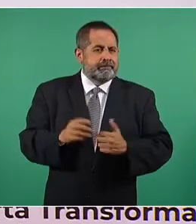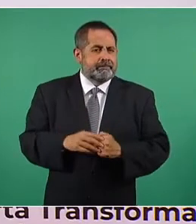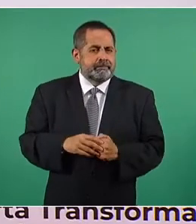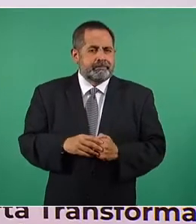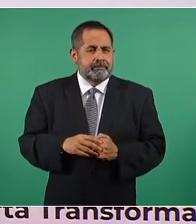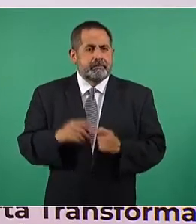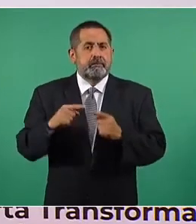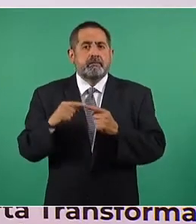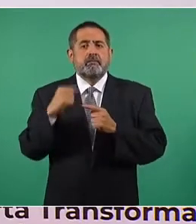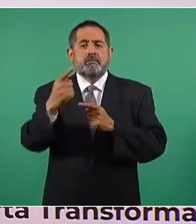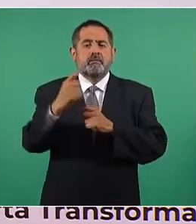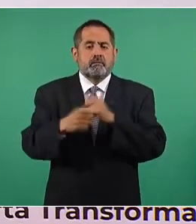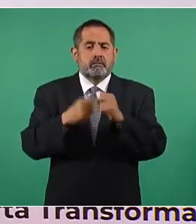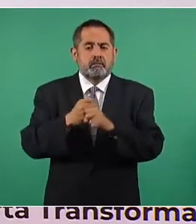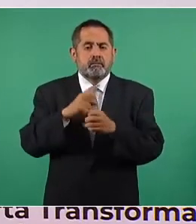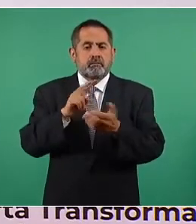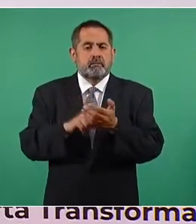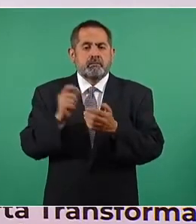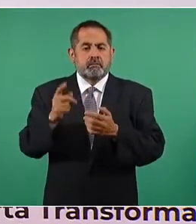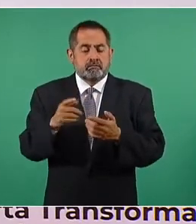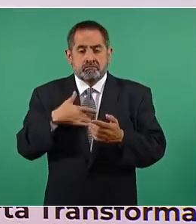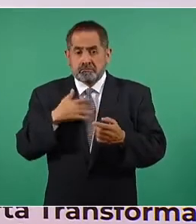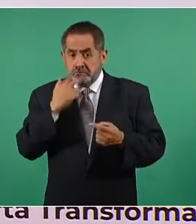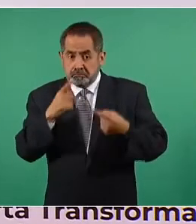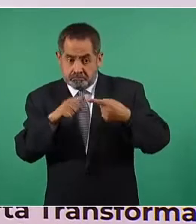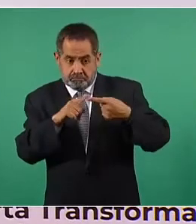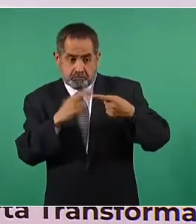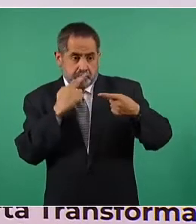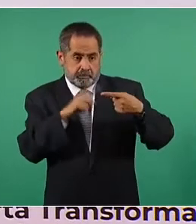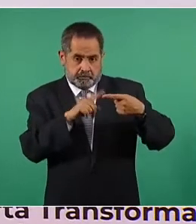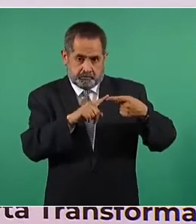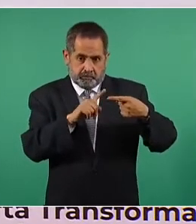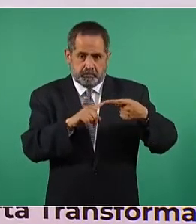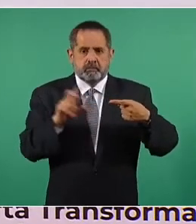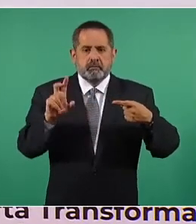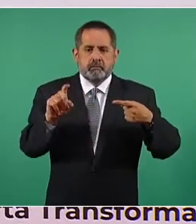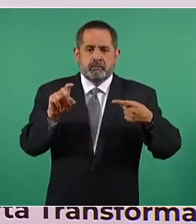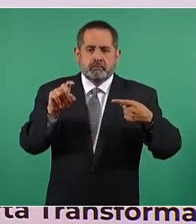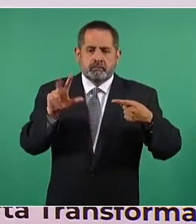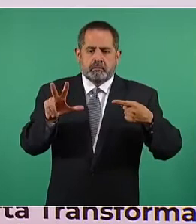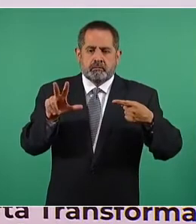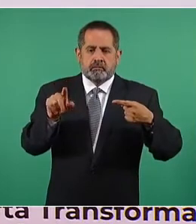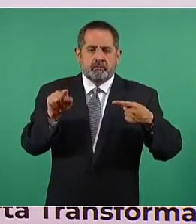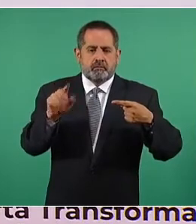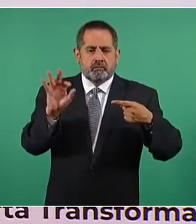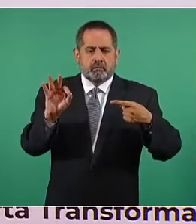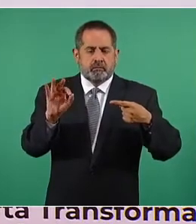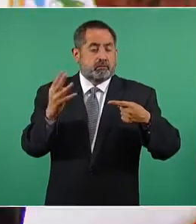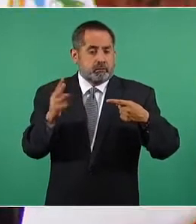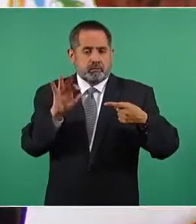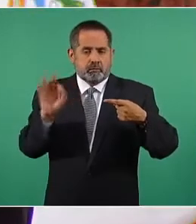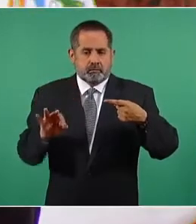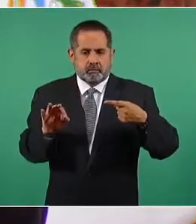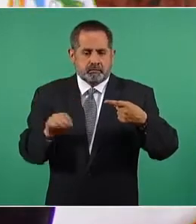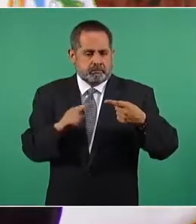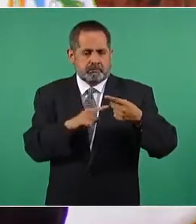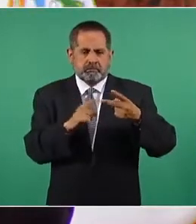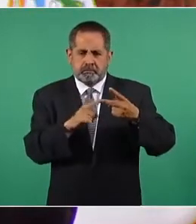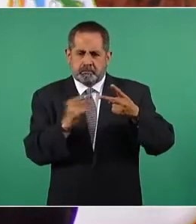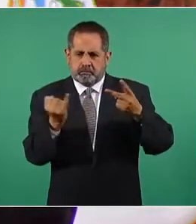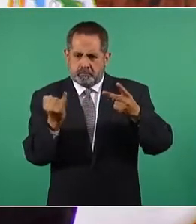el siguiente año? Mejor 38.4 por ciento, igual